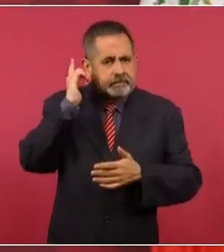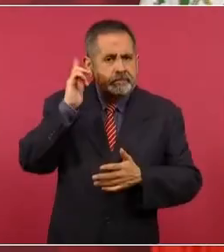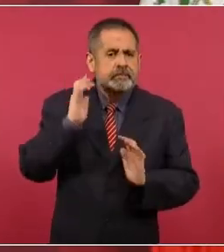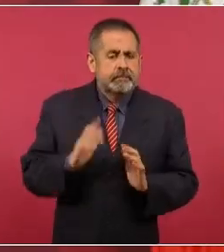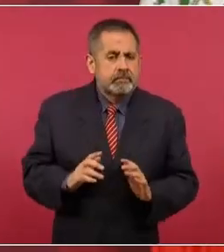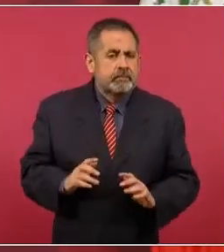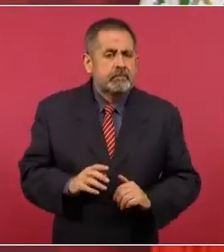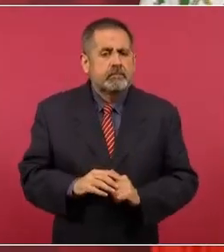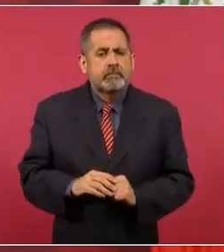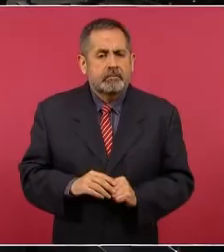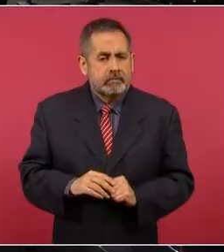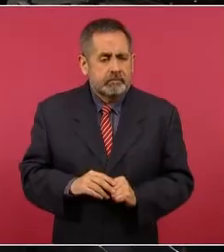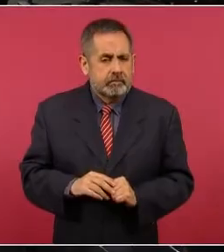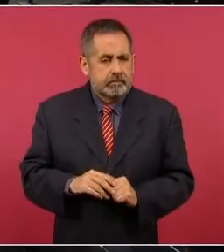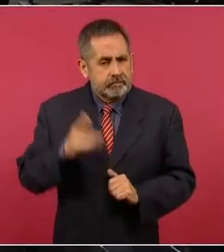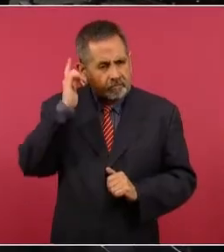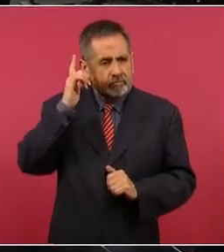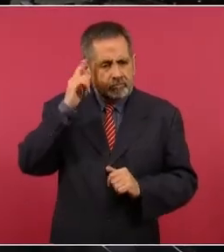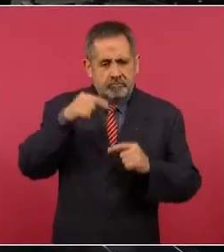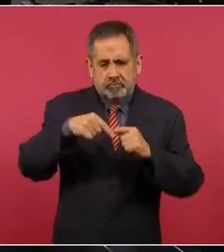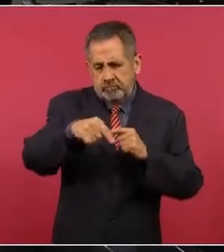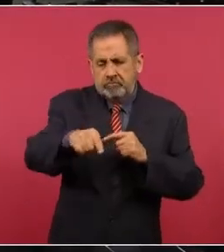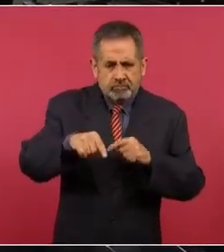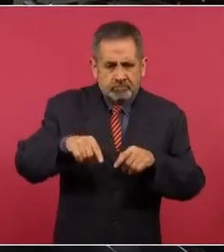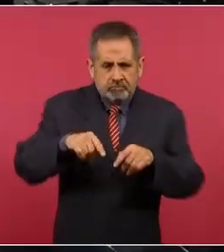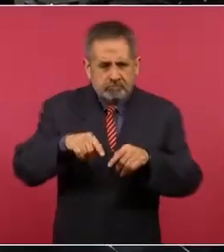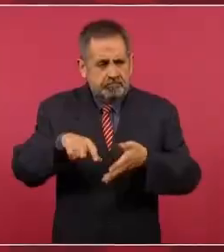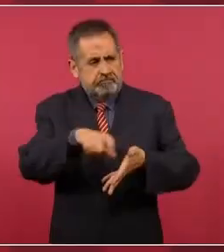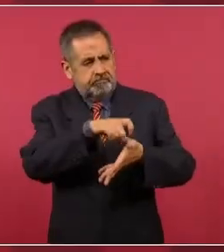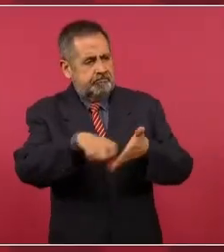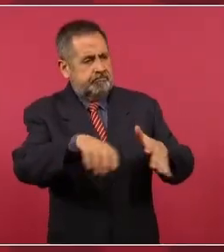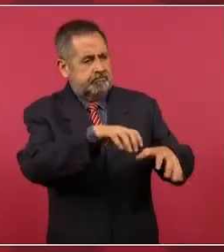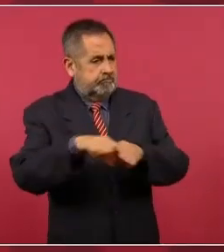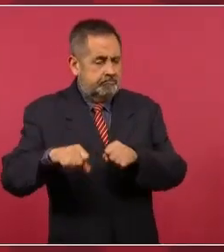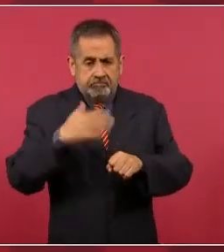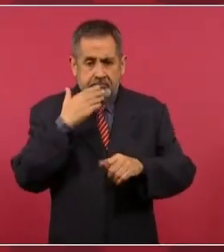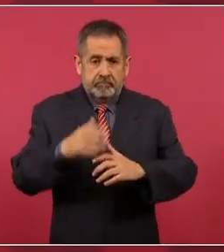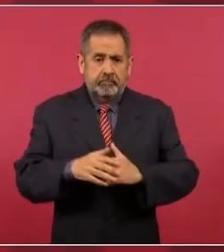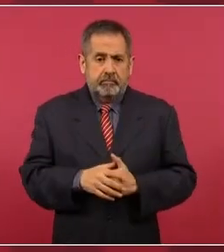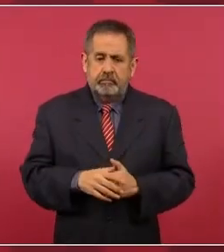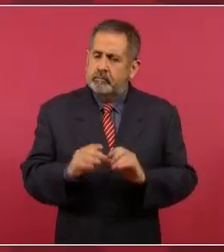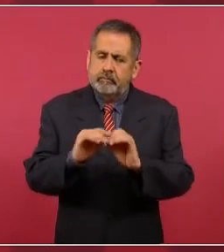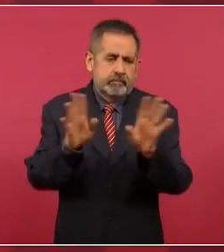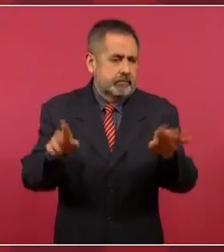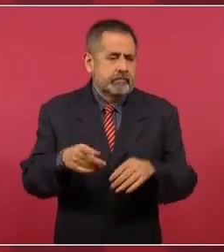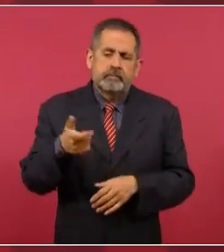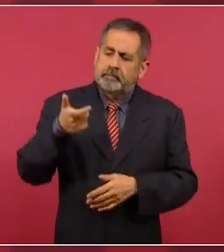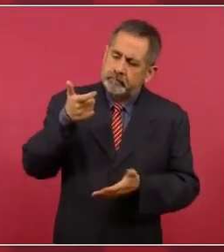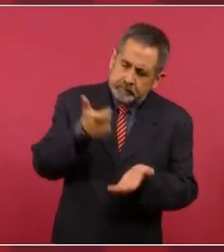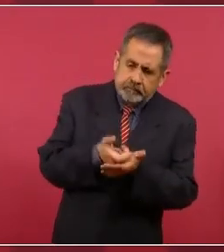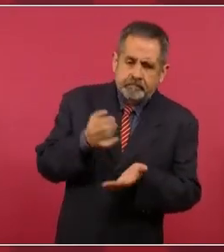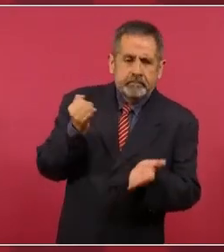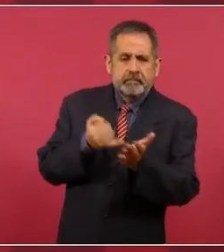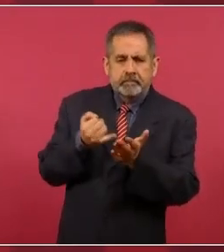ojalá se lleve a cabo esta operación. Y desde luego que tienen que pagar los impuestos